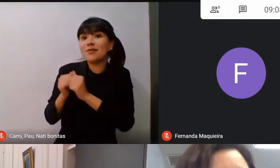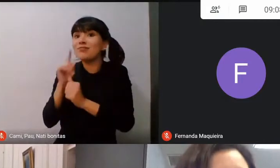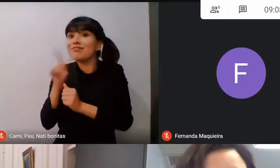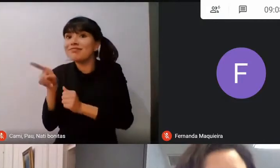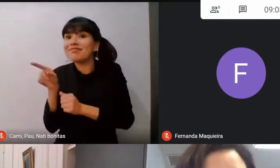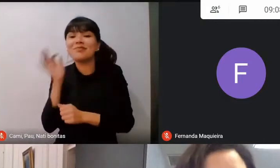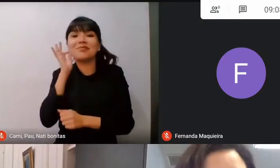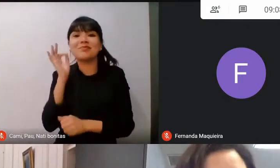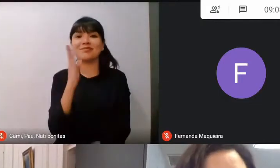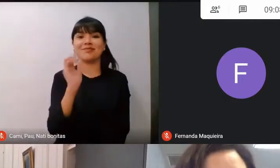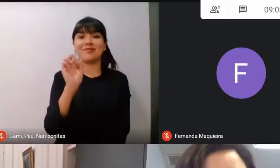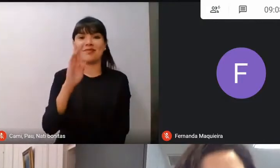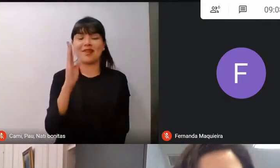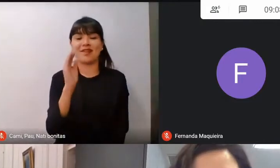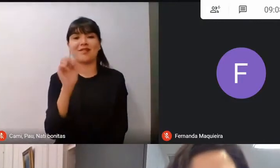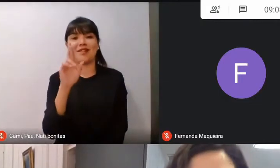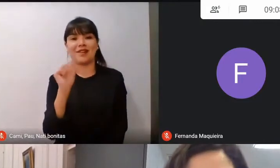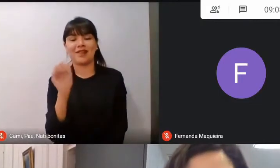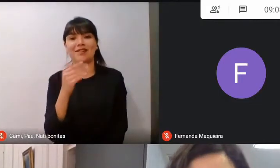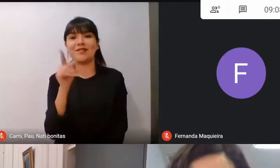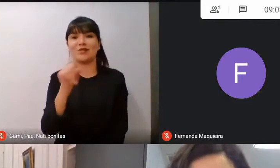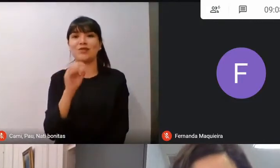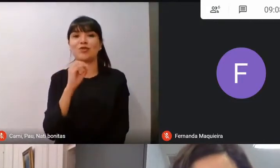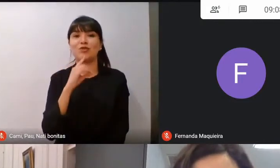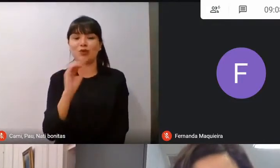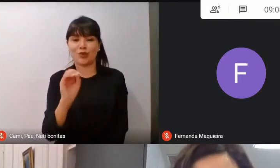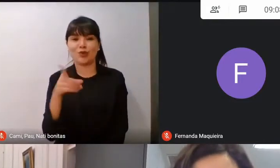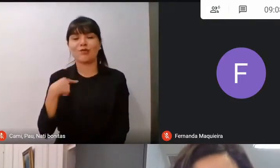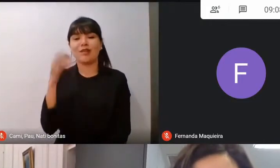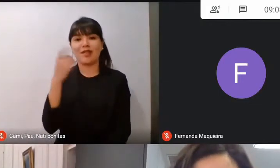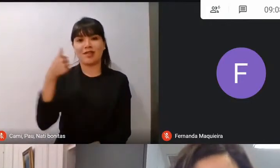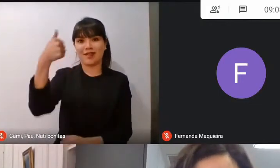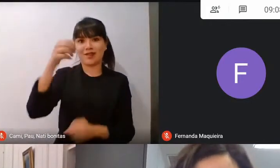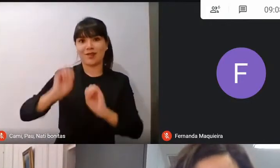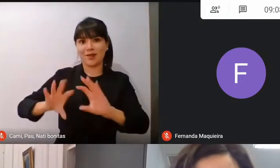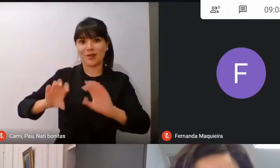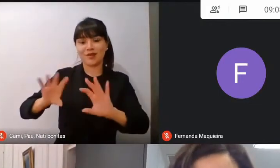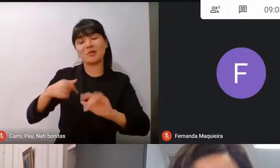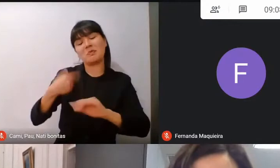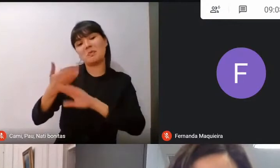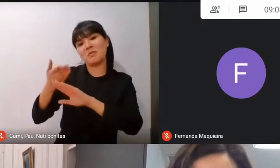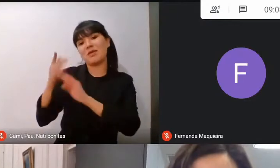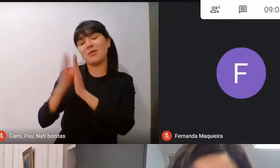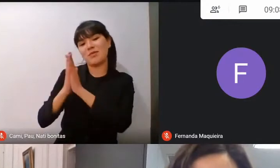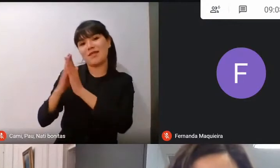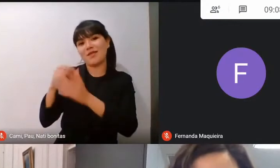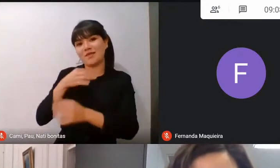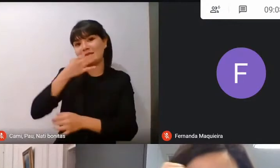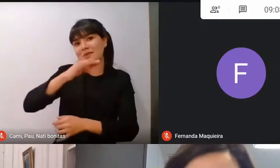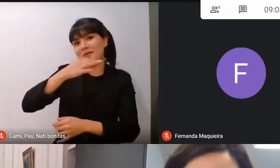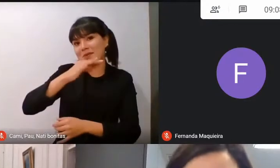Bárbara Soto, a quien le pido, ¿cierto?, que nos dirija unas palabras. Buenas tardes.